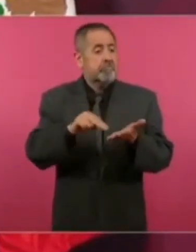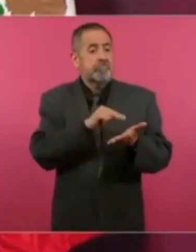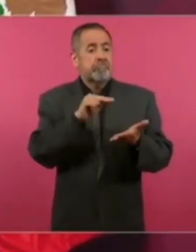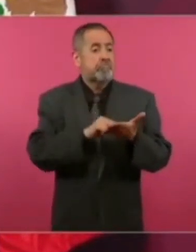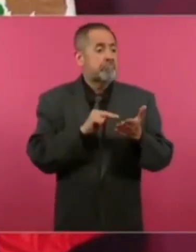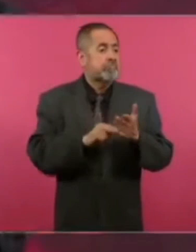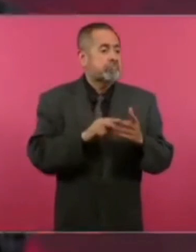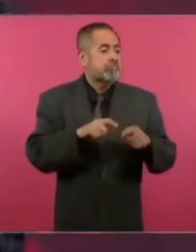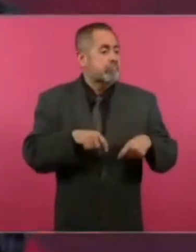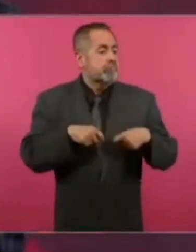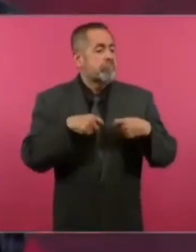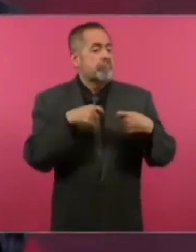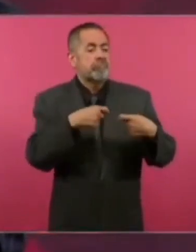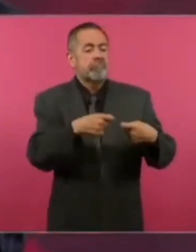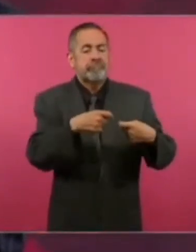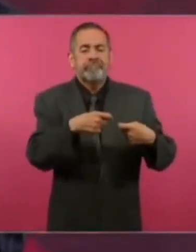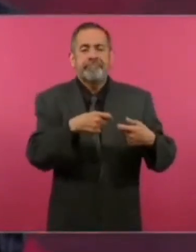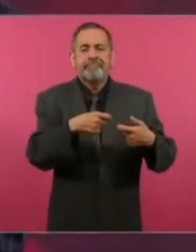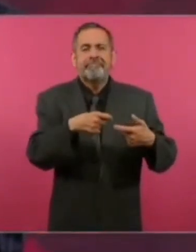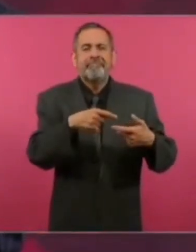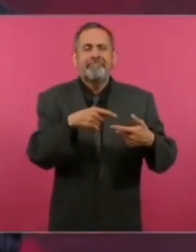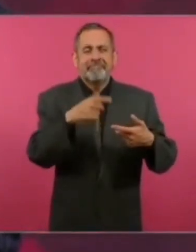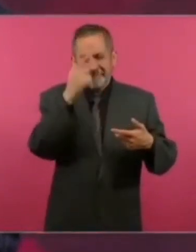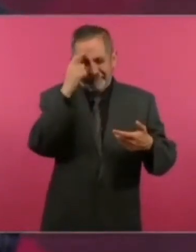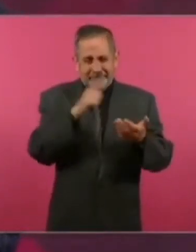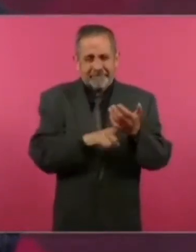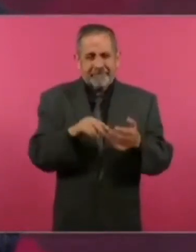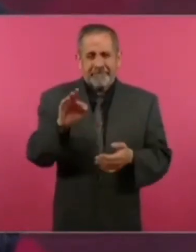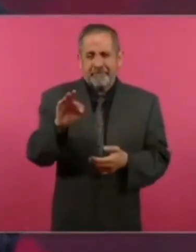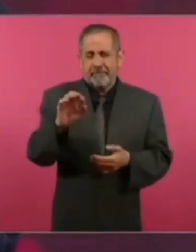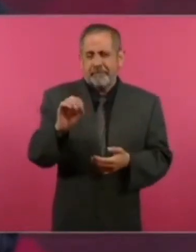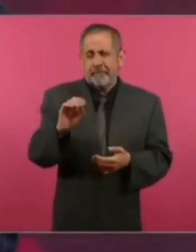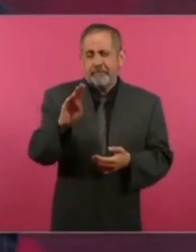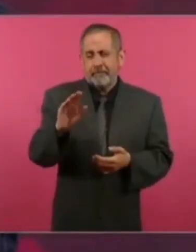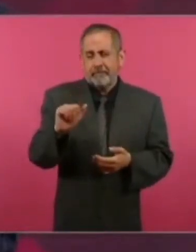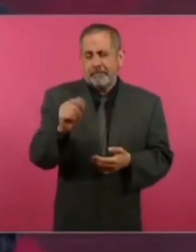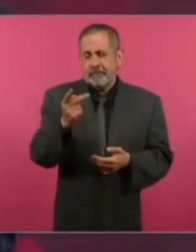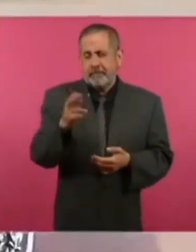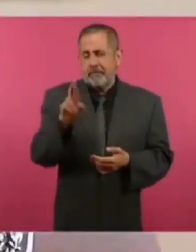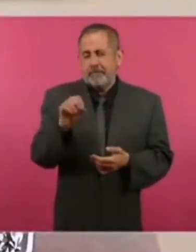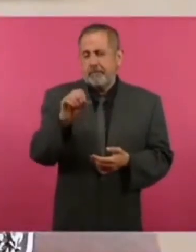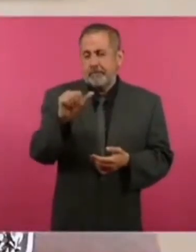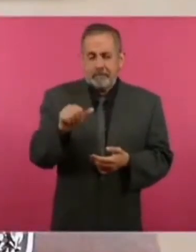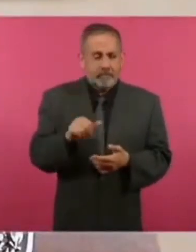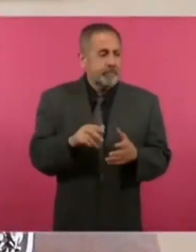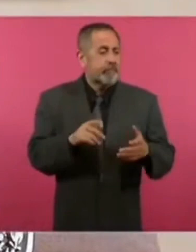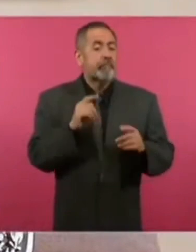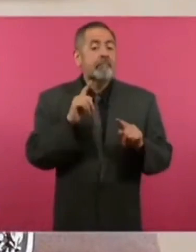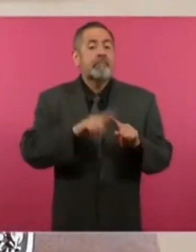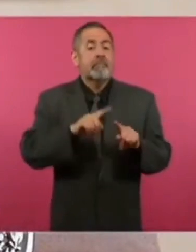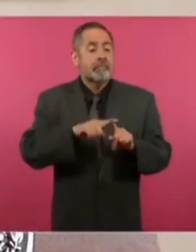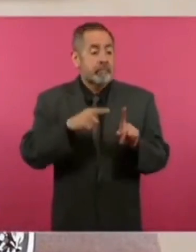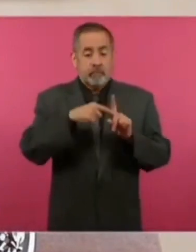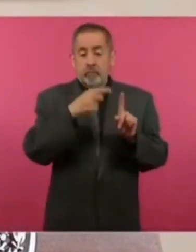porque se convirtieron las deudas privadas de los de arriba en deuda pública